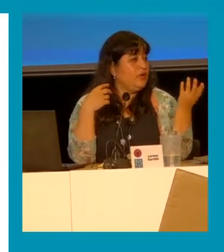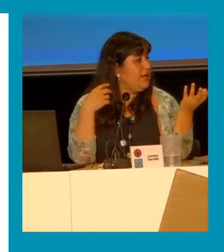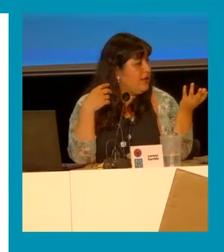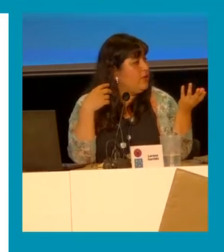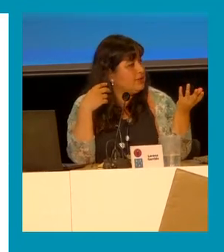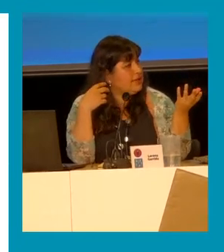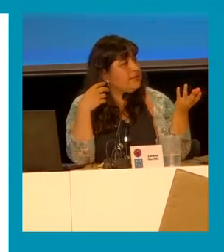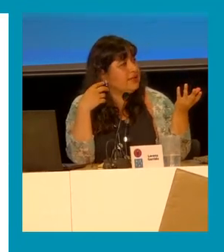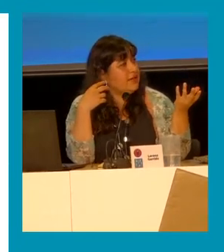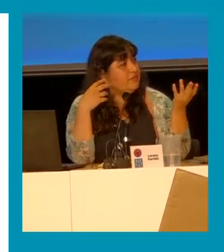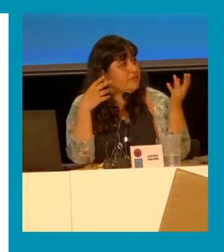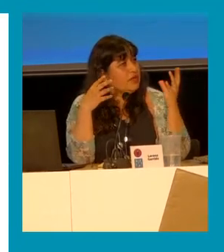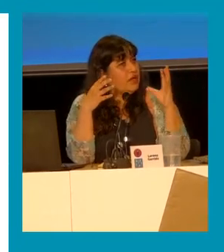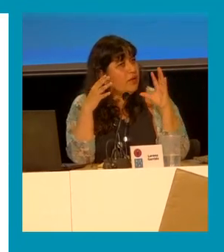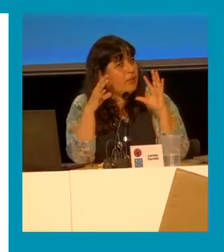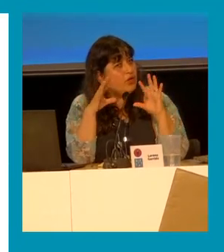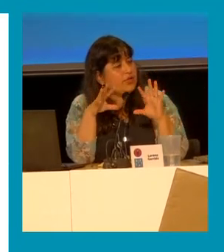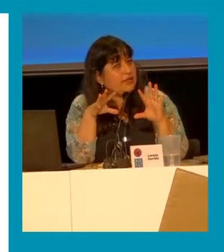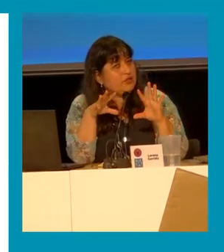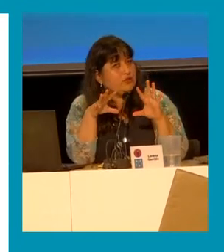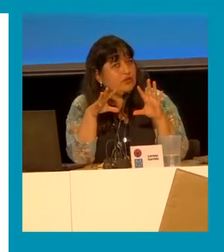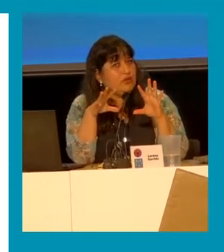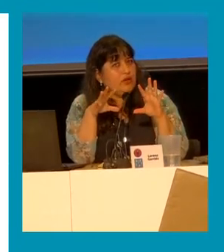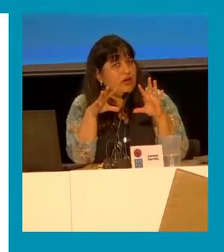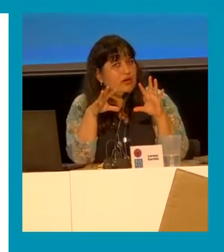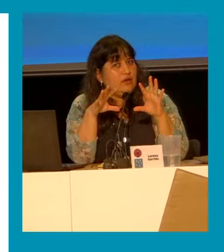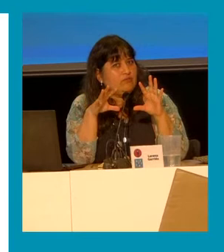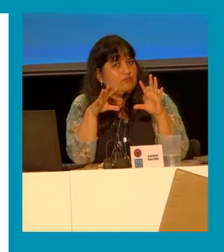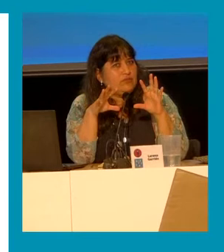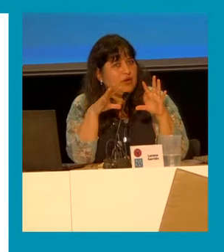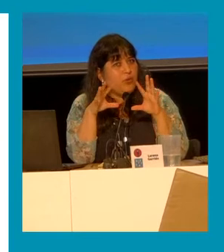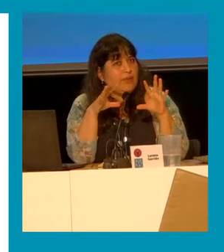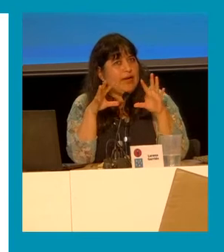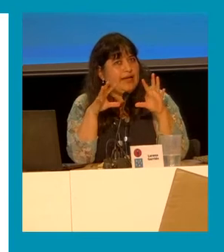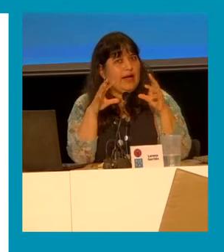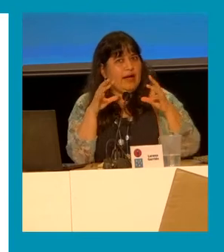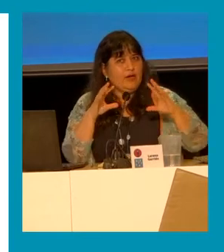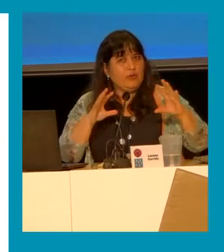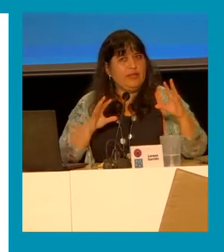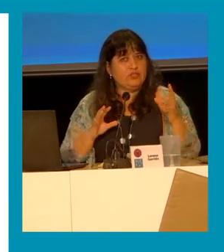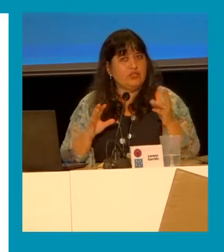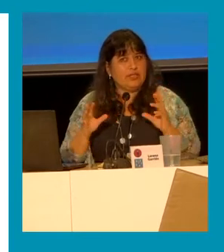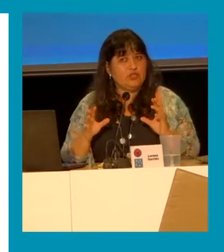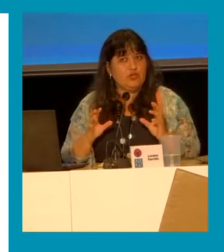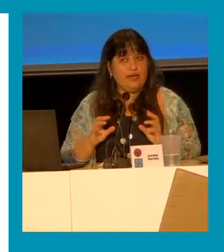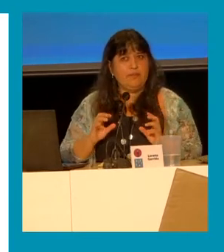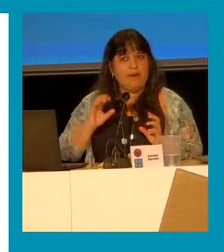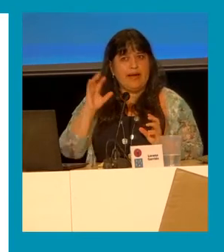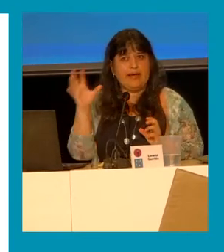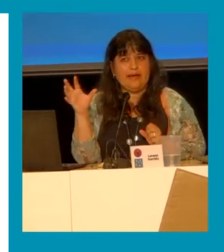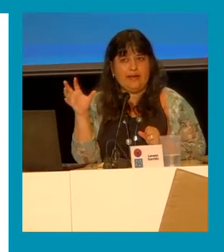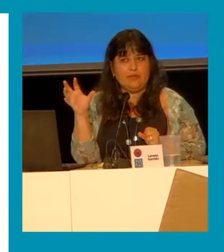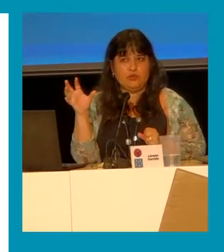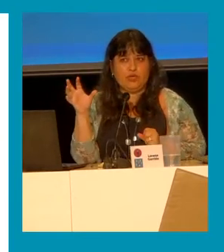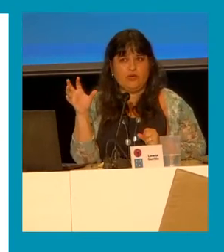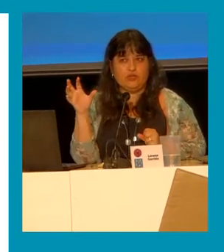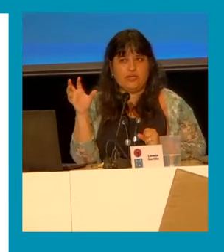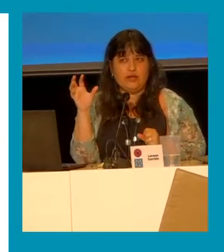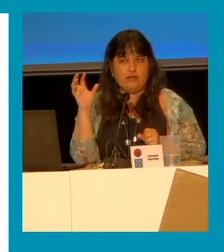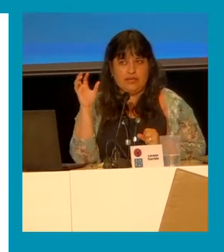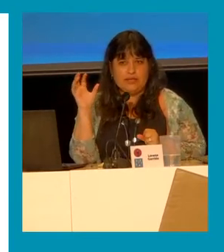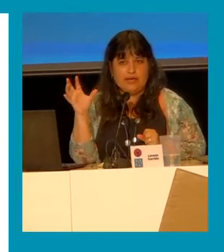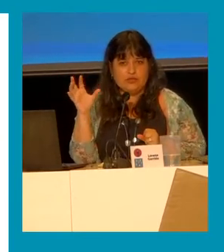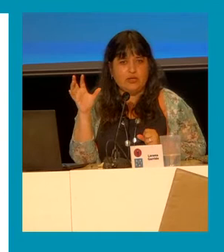la adolescencia. Por lo tanto, de alguna manera, hay una disociación en para qué queremos una